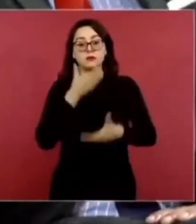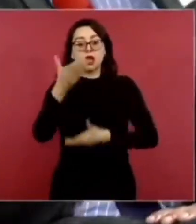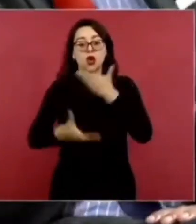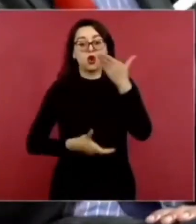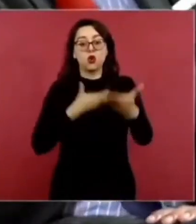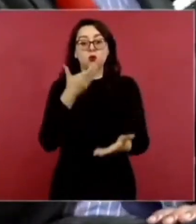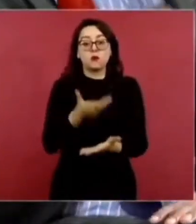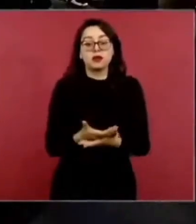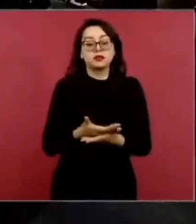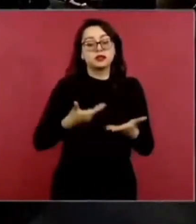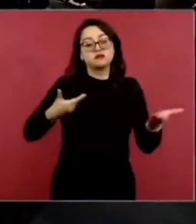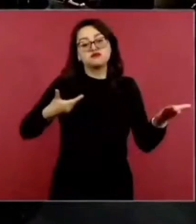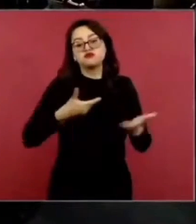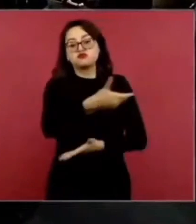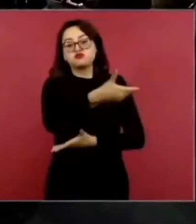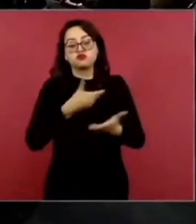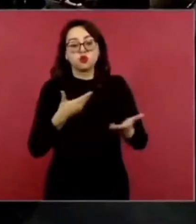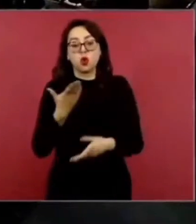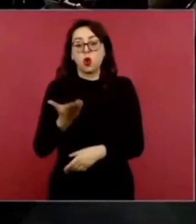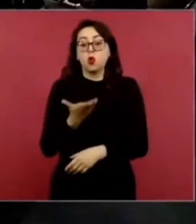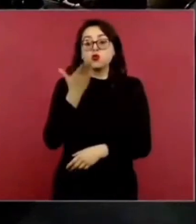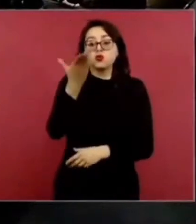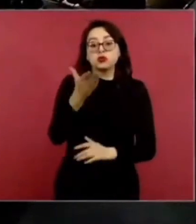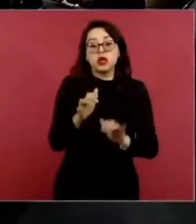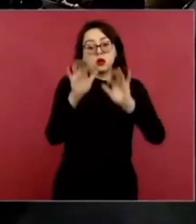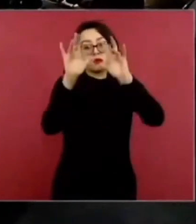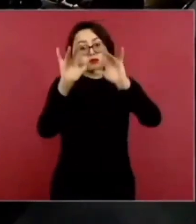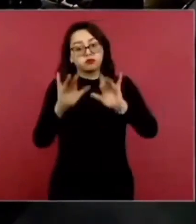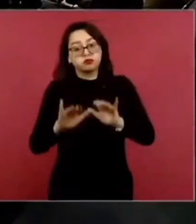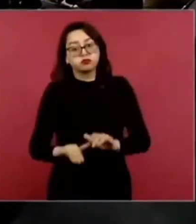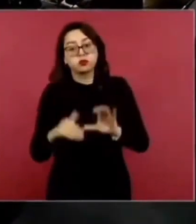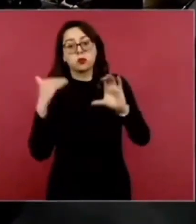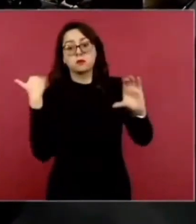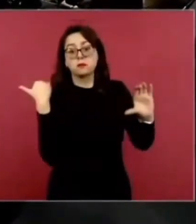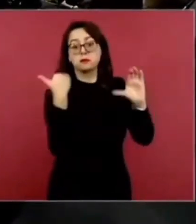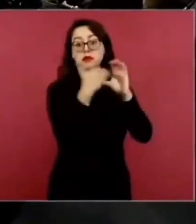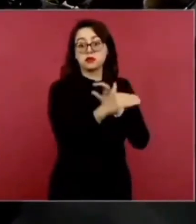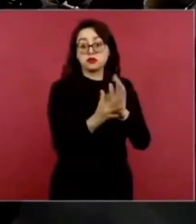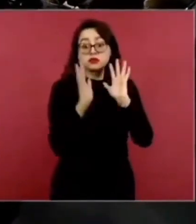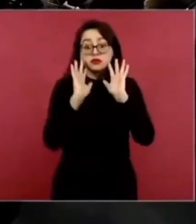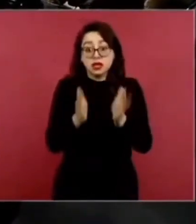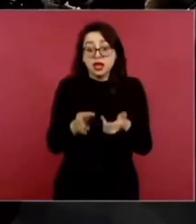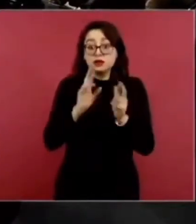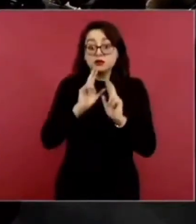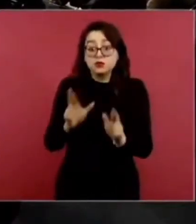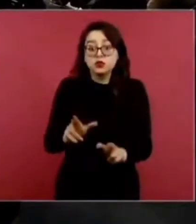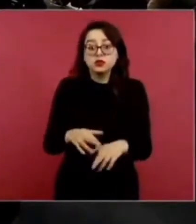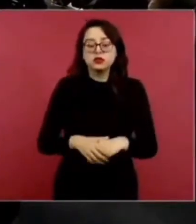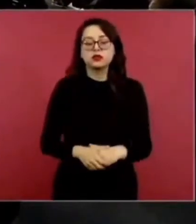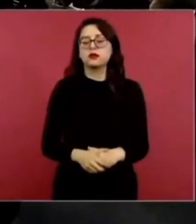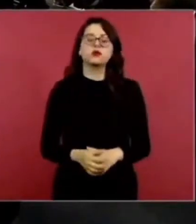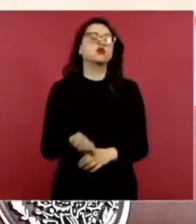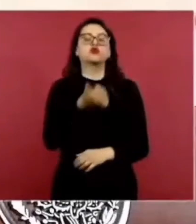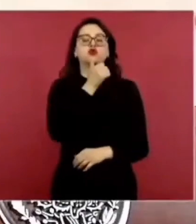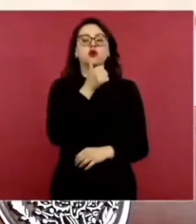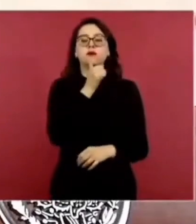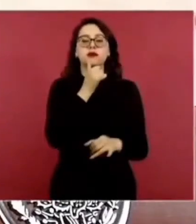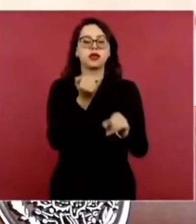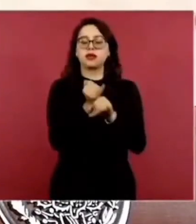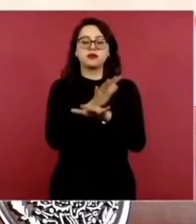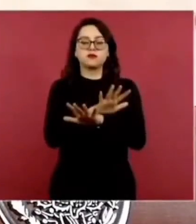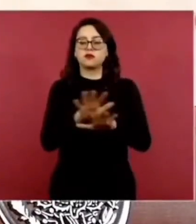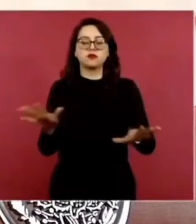No tengo todavía la información. No le pregunté a Alicia, pero hoy vamos a saber